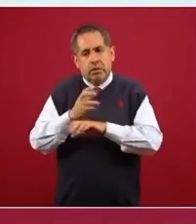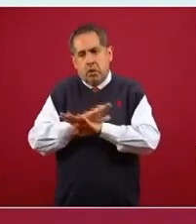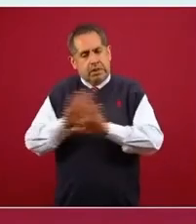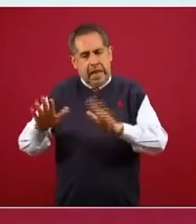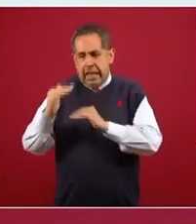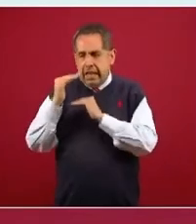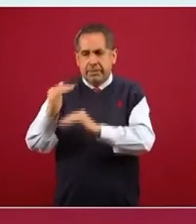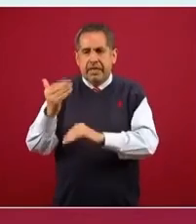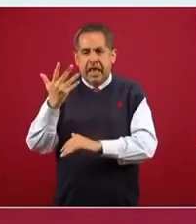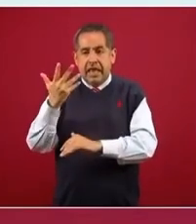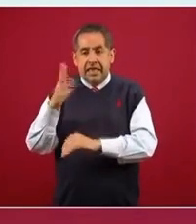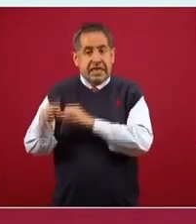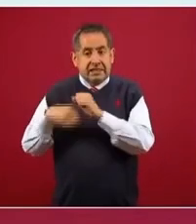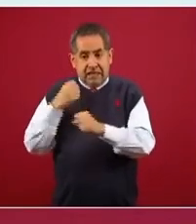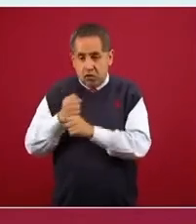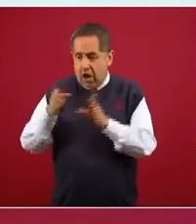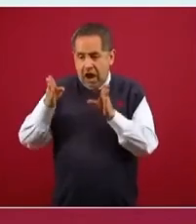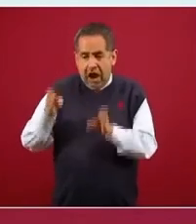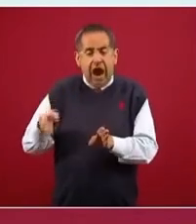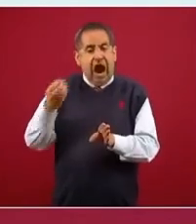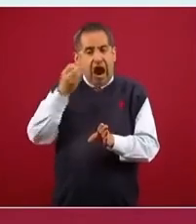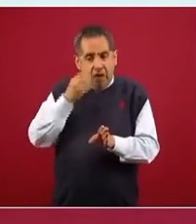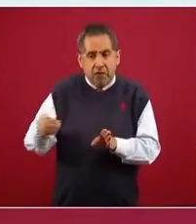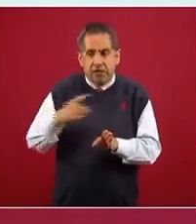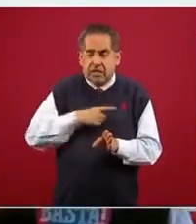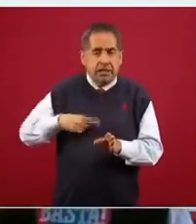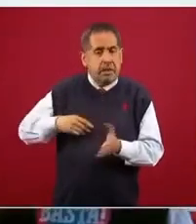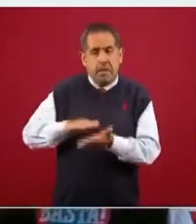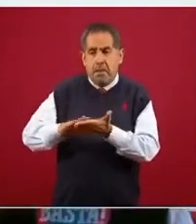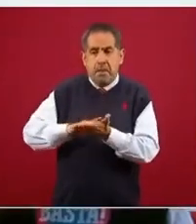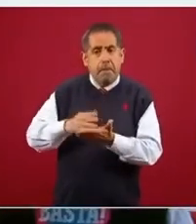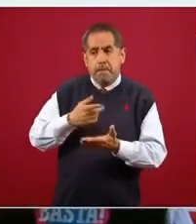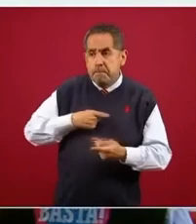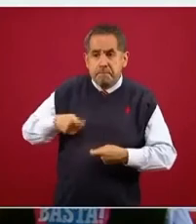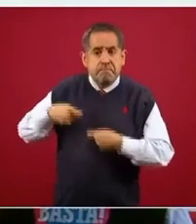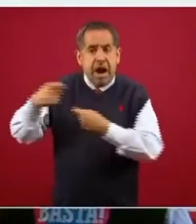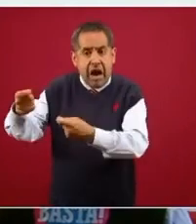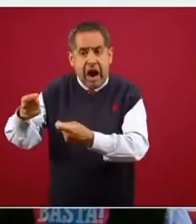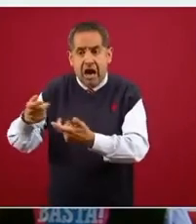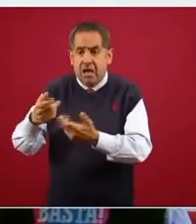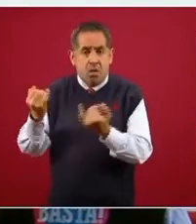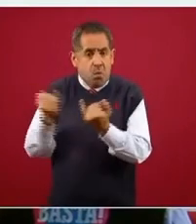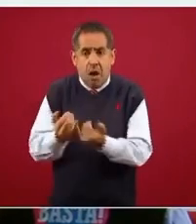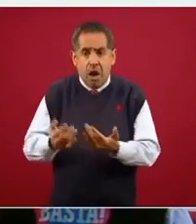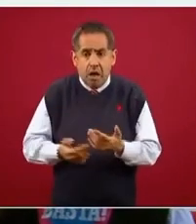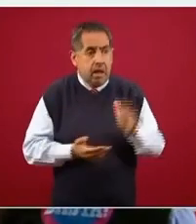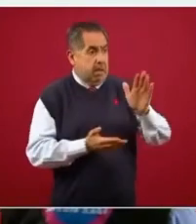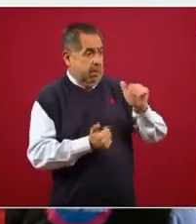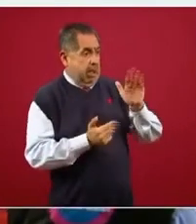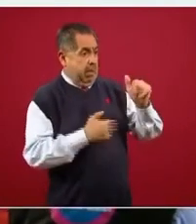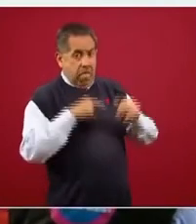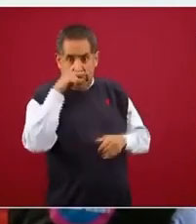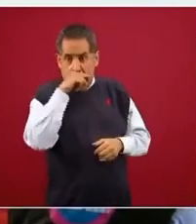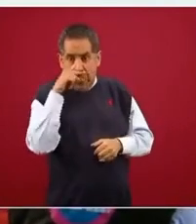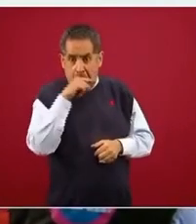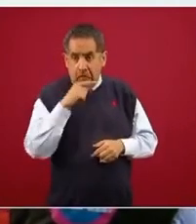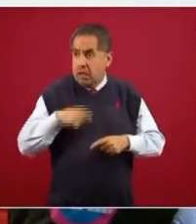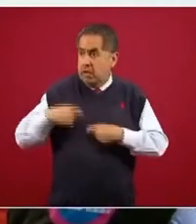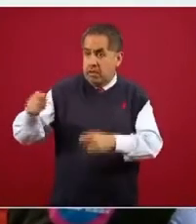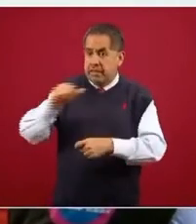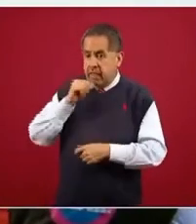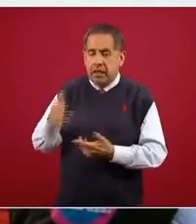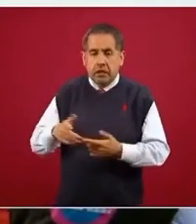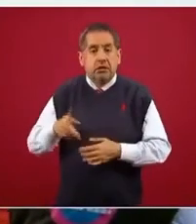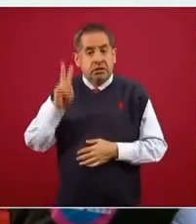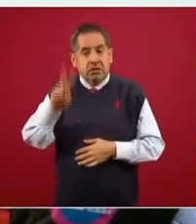10 años para pagar y a fuerzas tienes que saldar. Eso es lo que pasó. En el ciclo 34 quedamos a